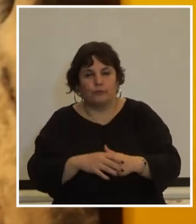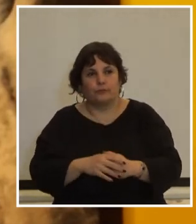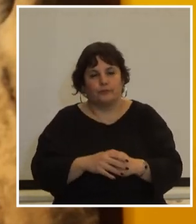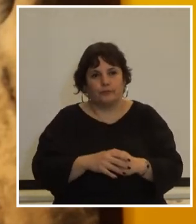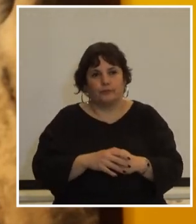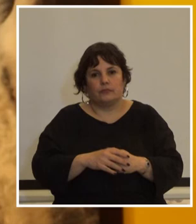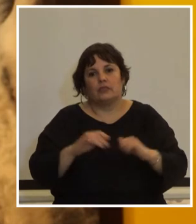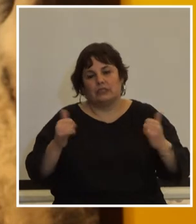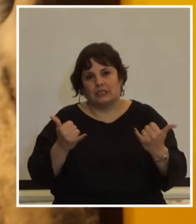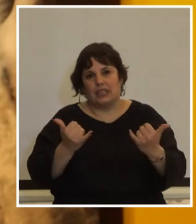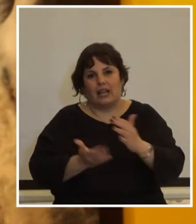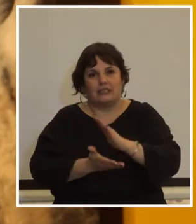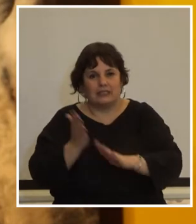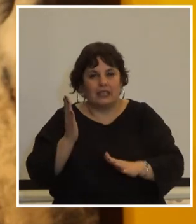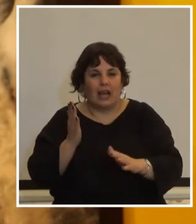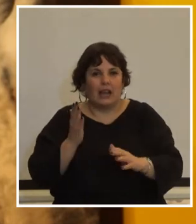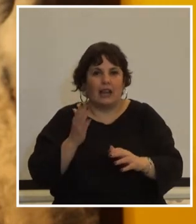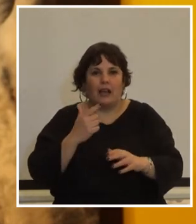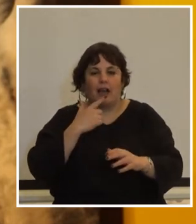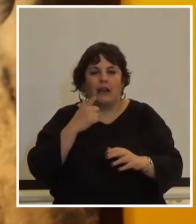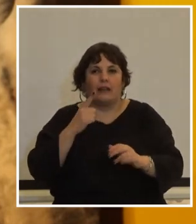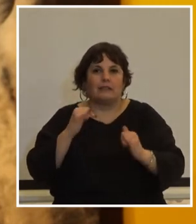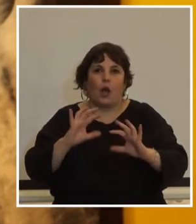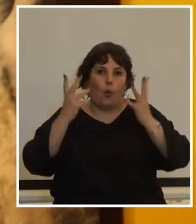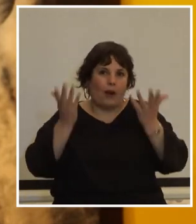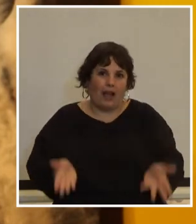ya salí con la huelga levantada